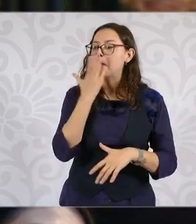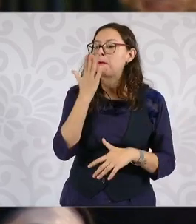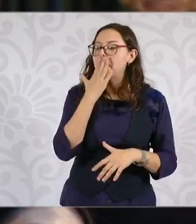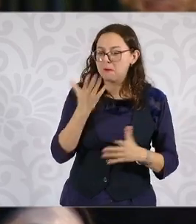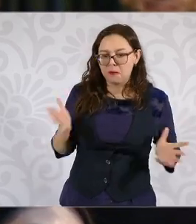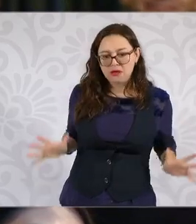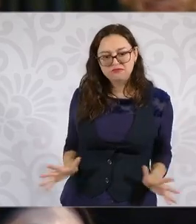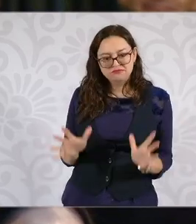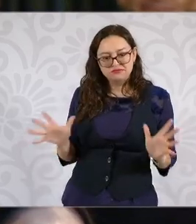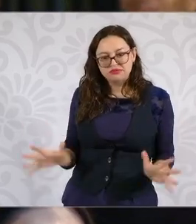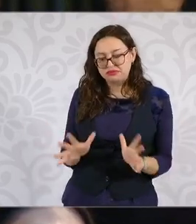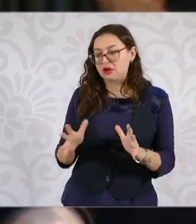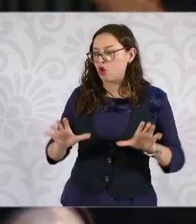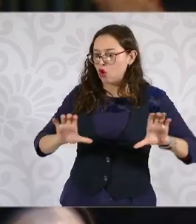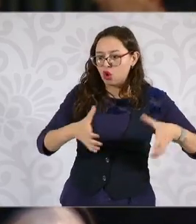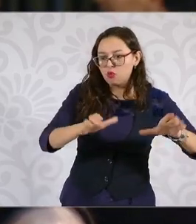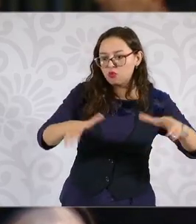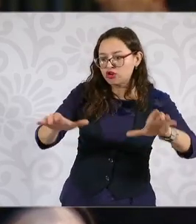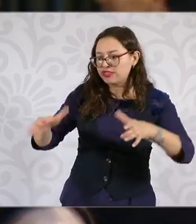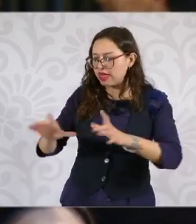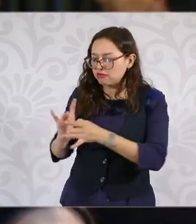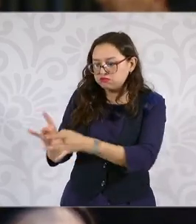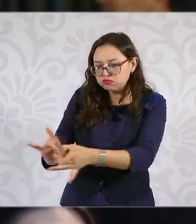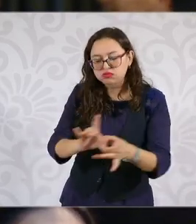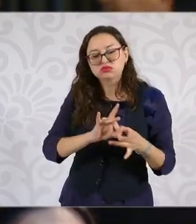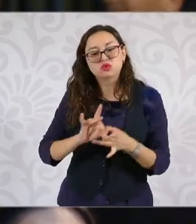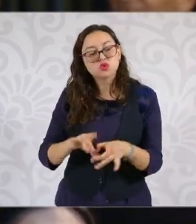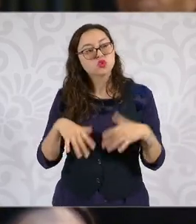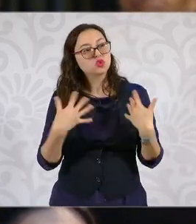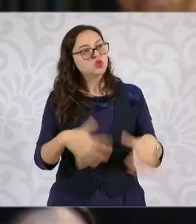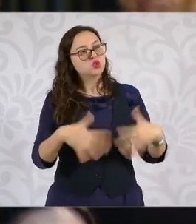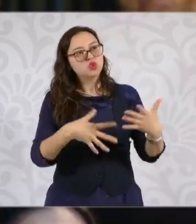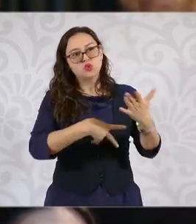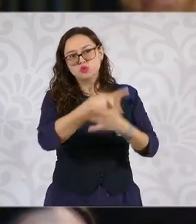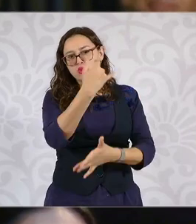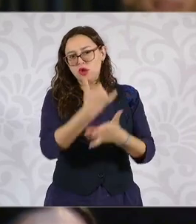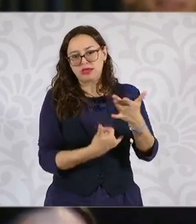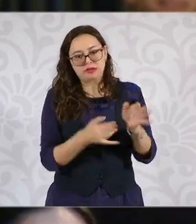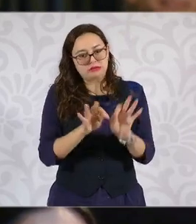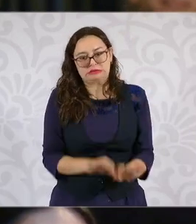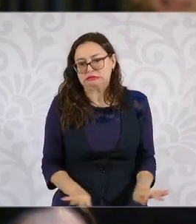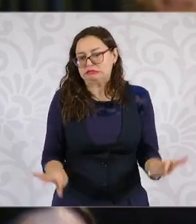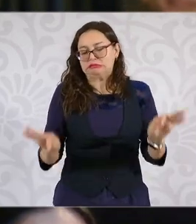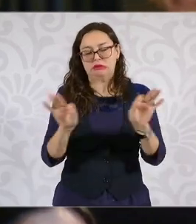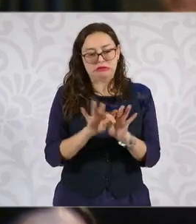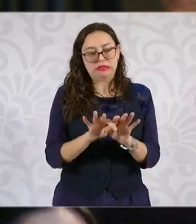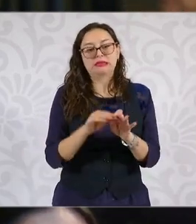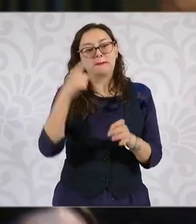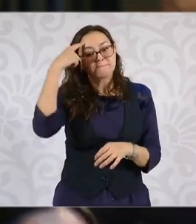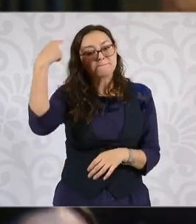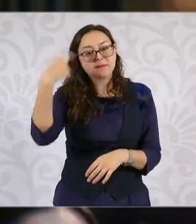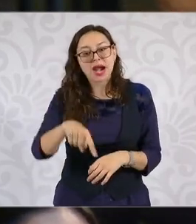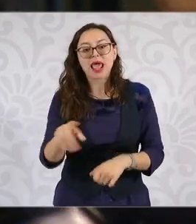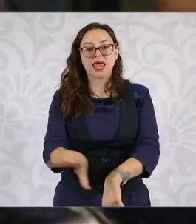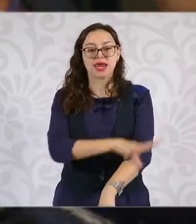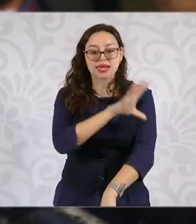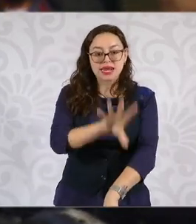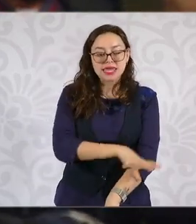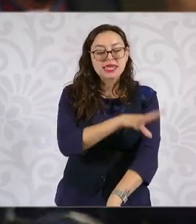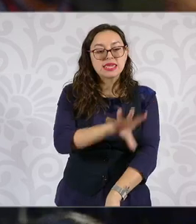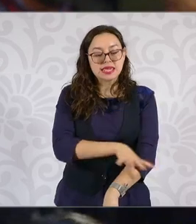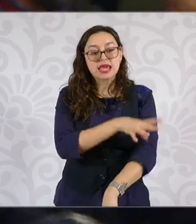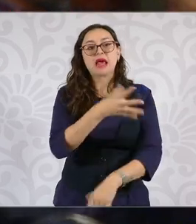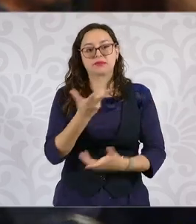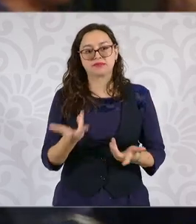incluso con las comunidades durante su mensaje. Es un gran proyecto de desarrollo de lo que es la industria de la energía, en este